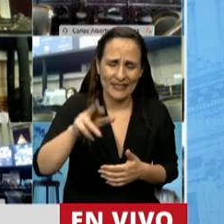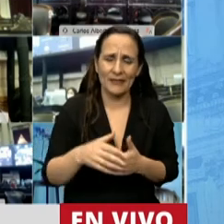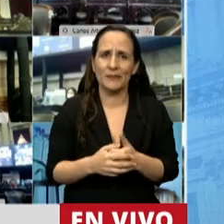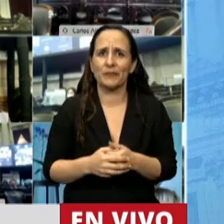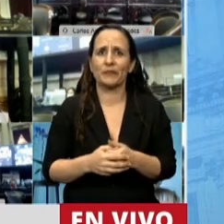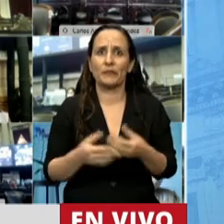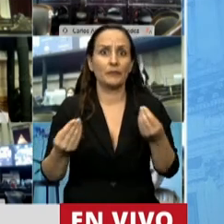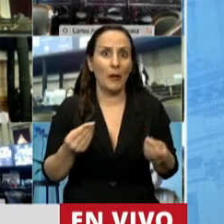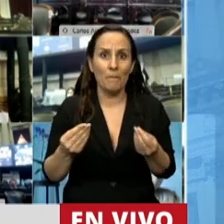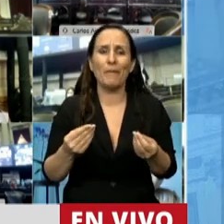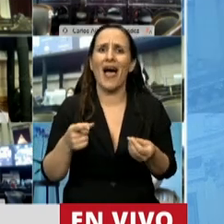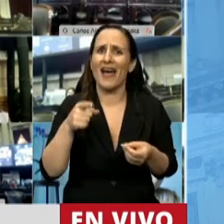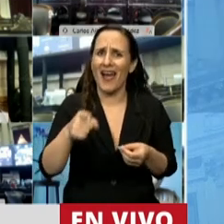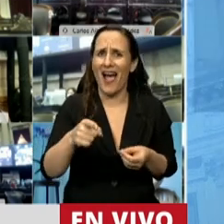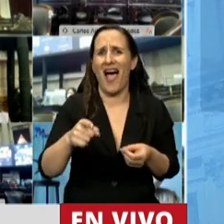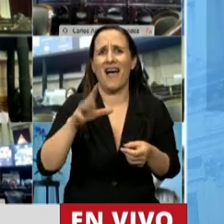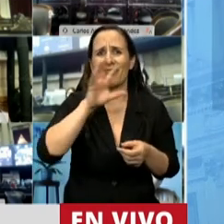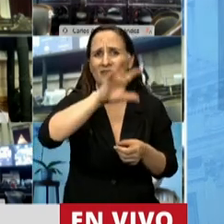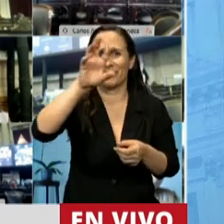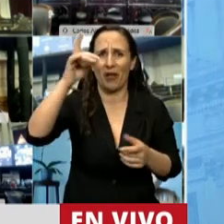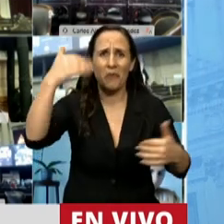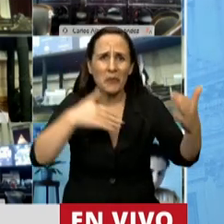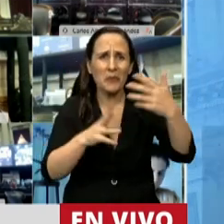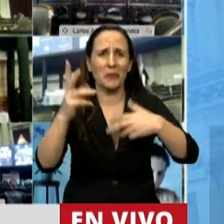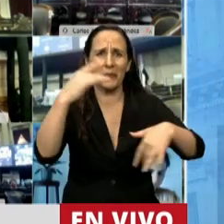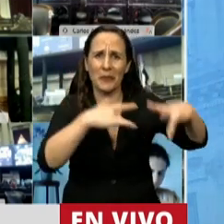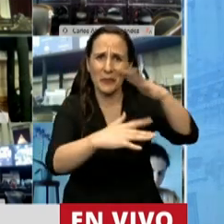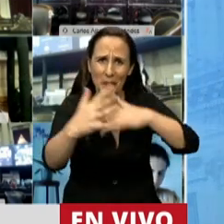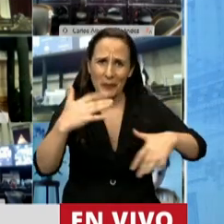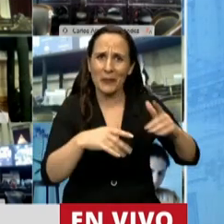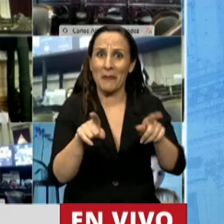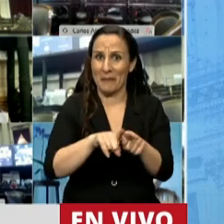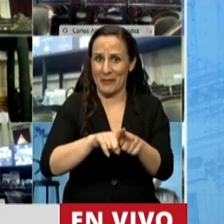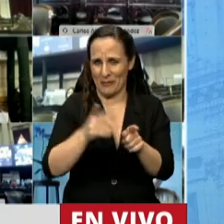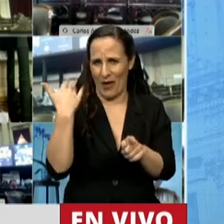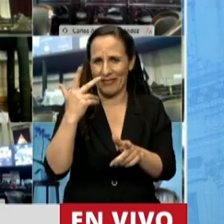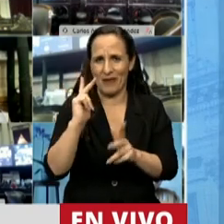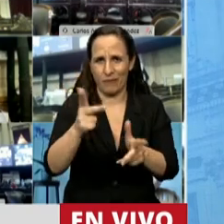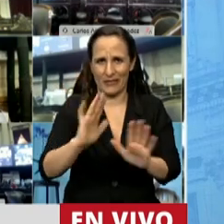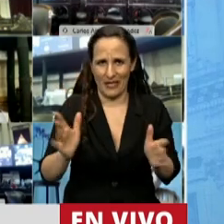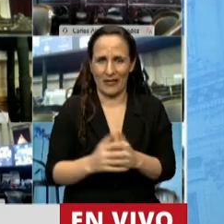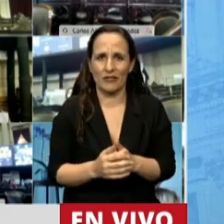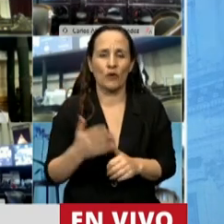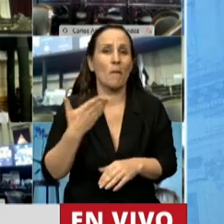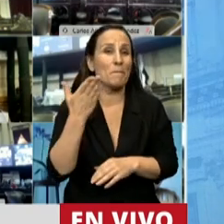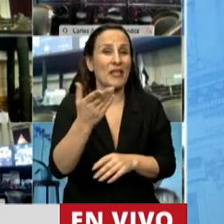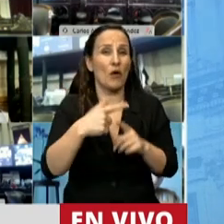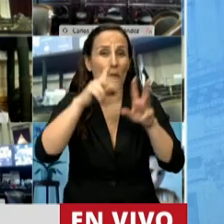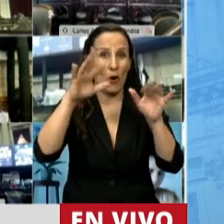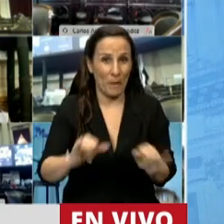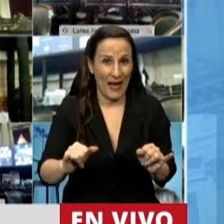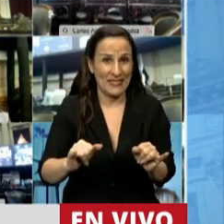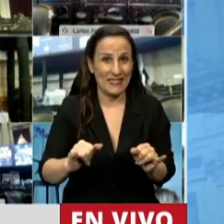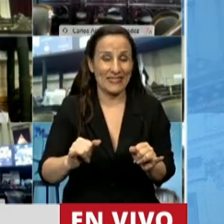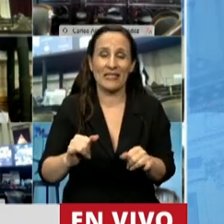la buena circulación, libre circulación por todo el territorio nacional, como también se ha expresado aquí en esta sesión. Pido por la paz y